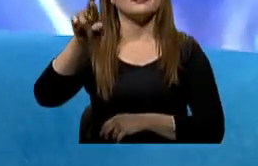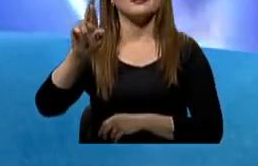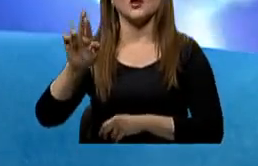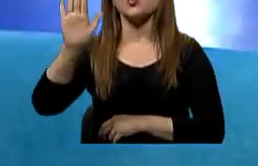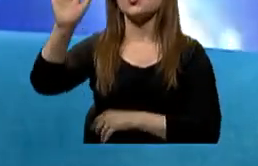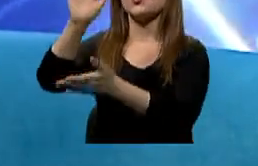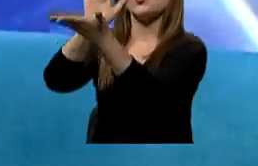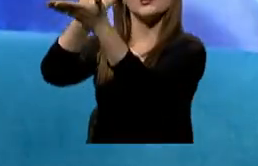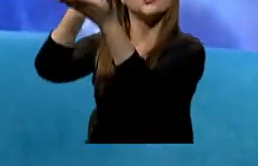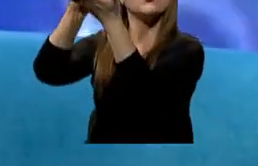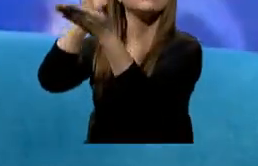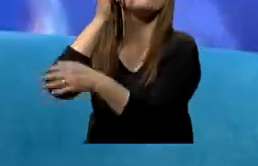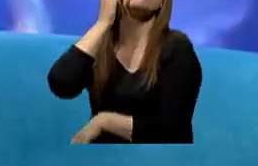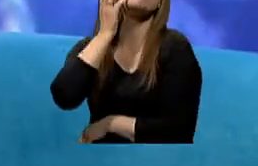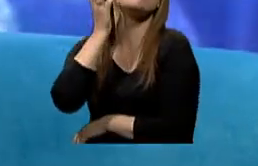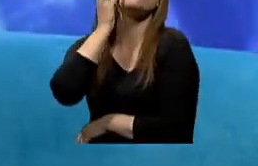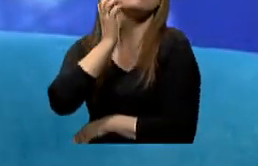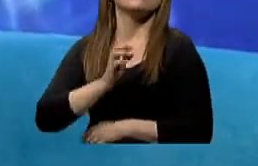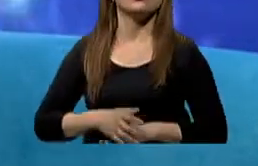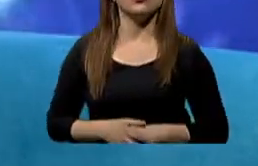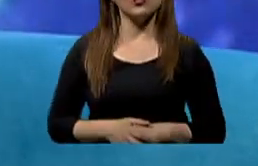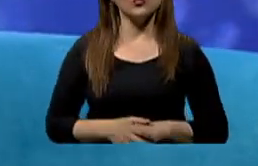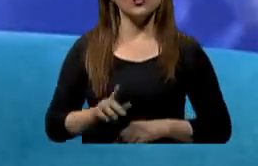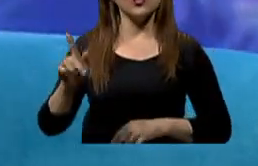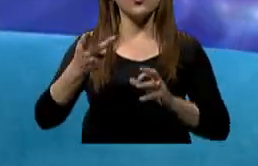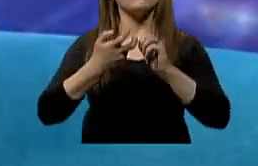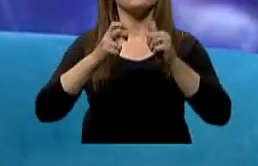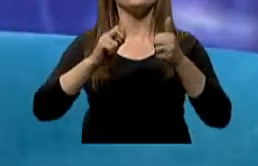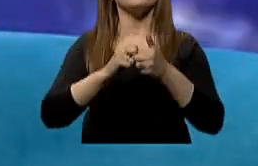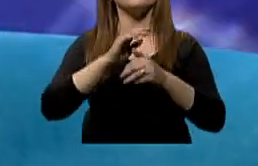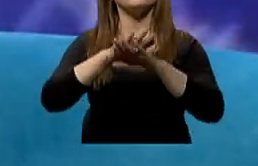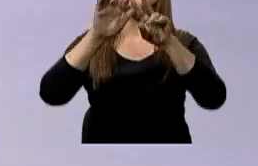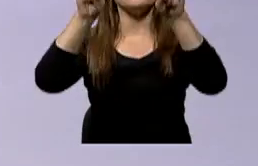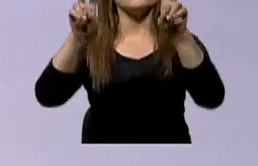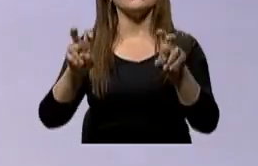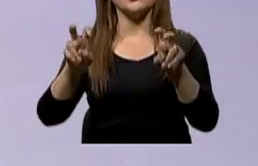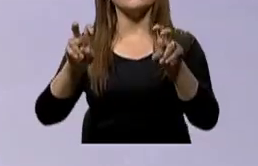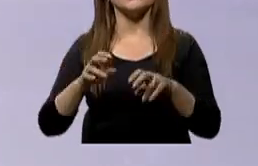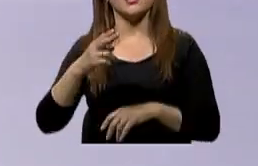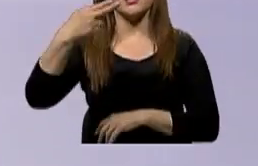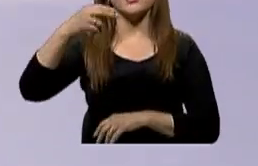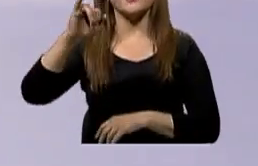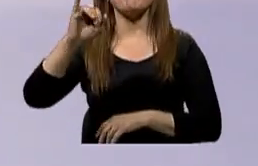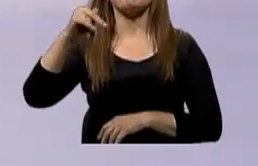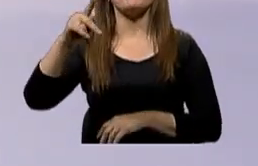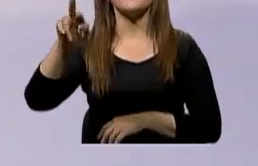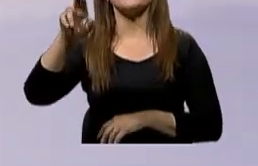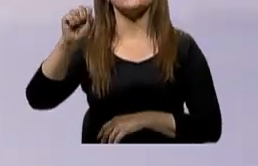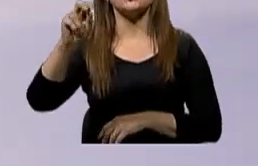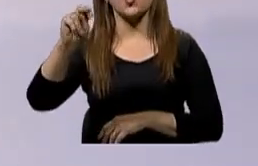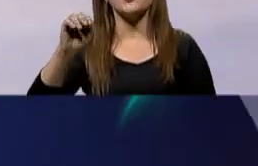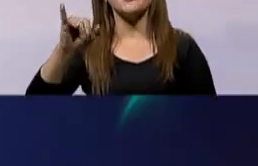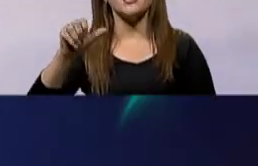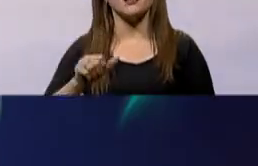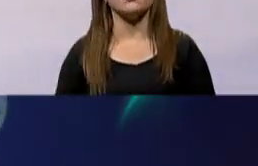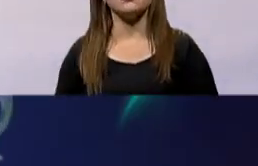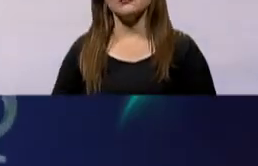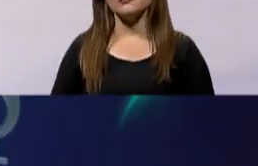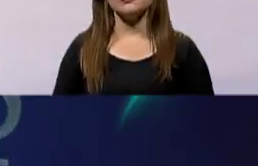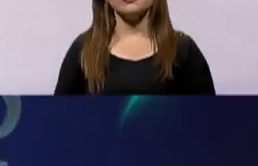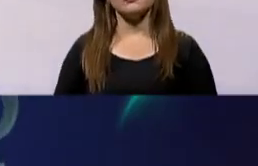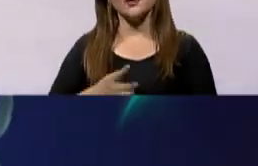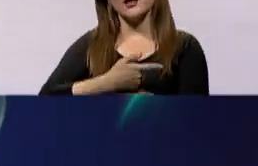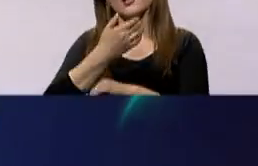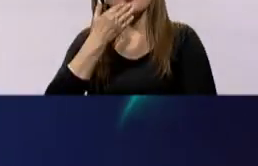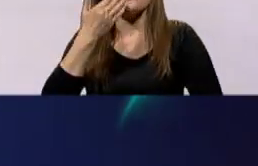un poco sobre su historia, mi querido Edgar. Sabemos que tienes un problema relacionado un poco a la hipersomnia. ¿Cómo es tu día a día en términos de